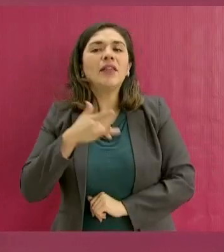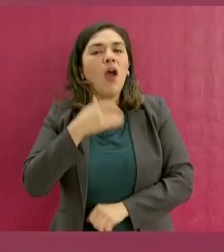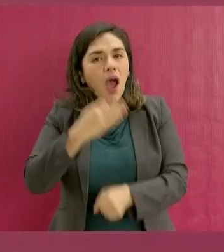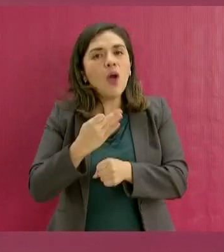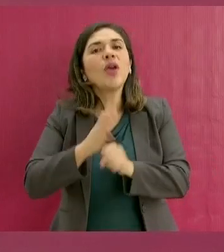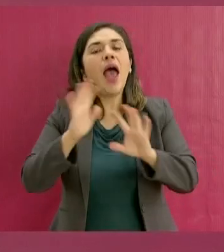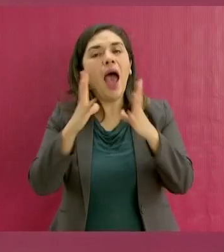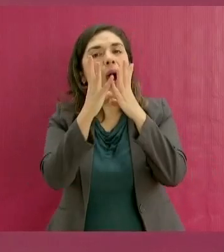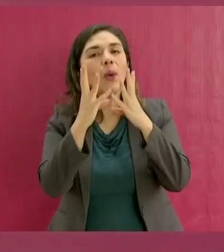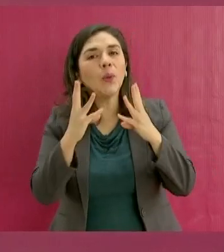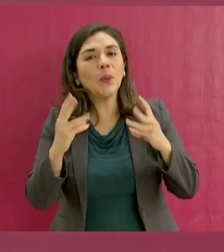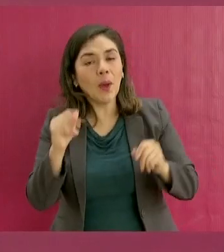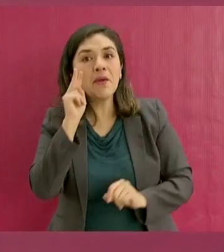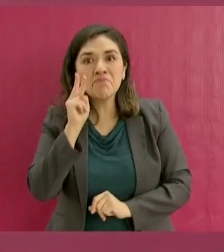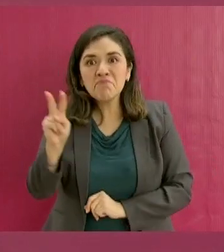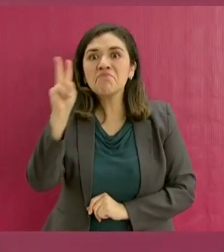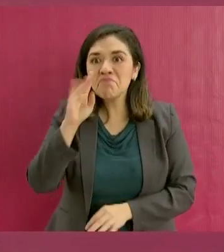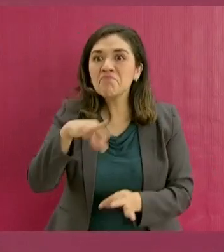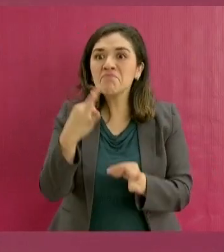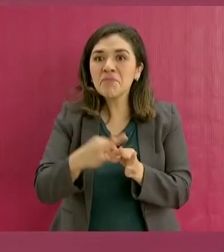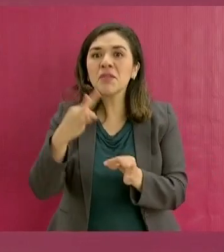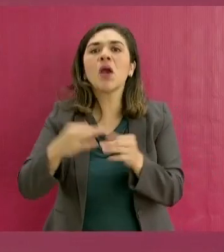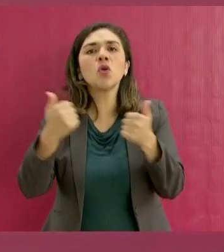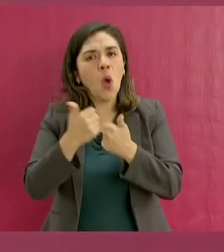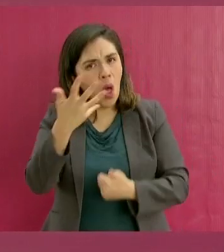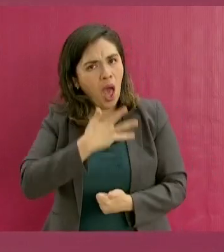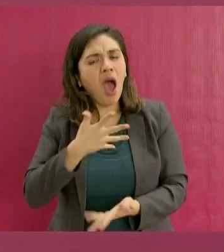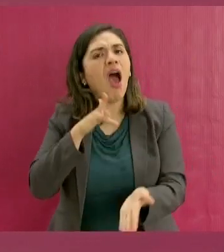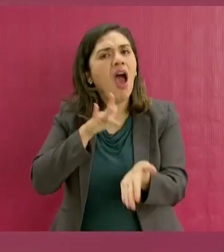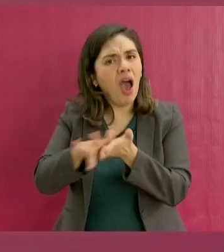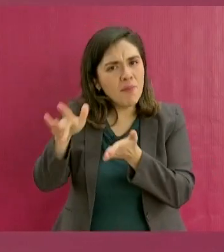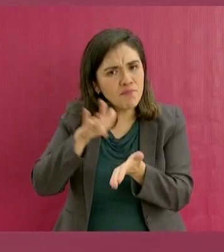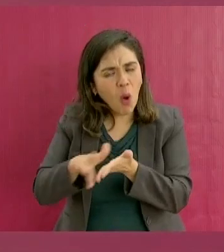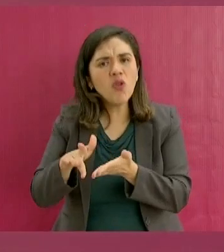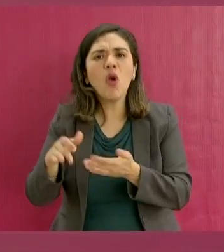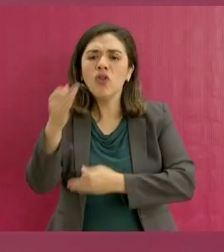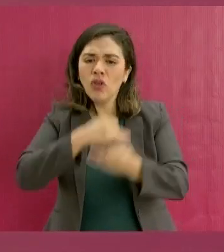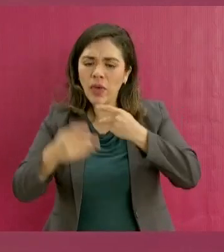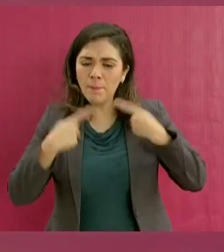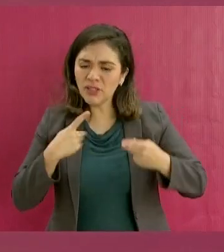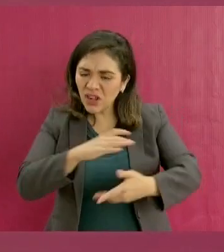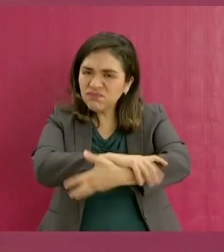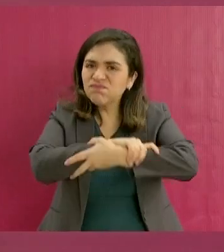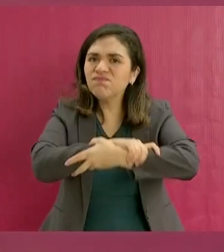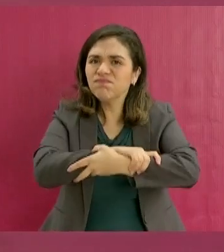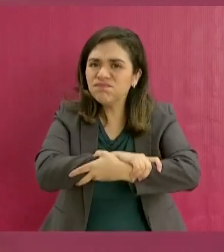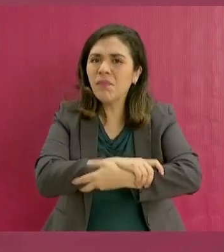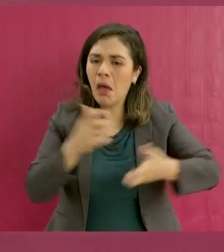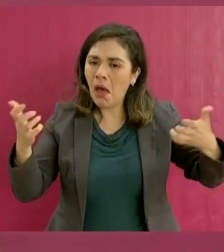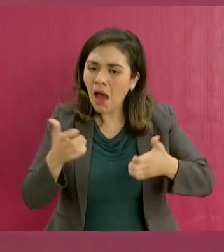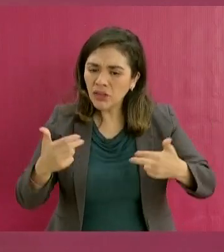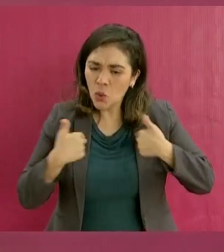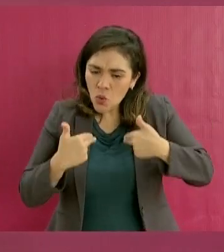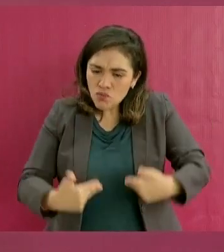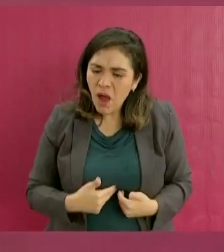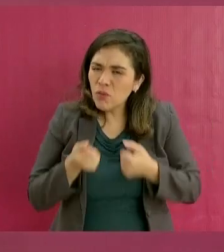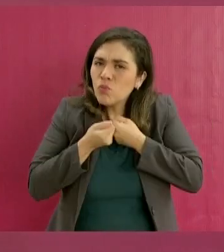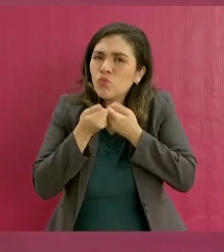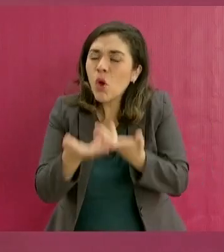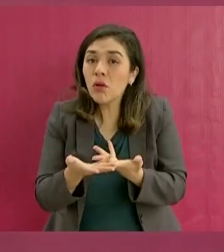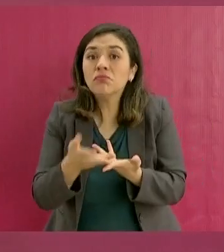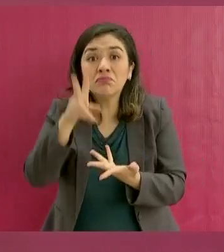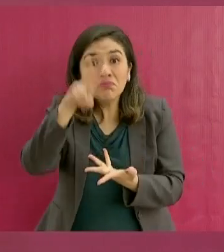logrando con el apoyo, la solidaridad, la entrega humanitaria